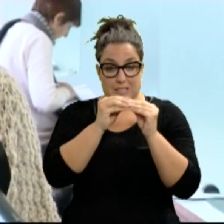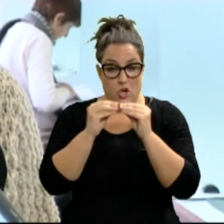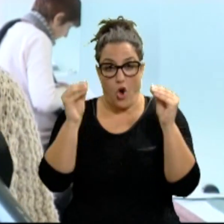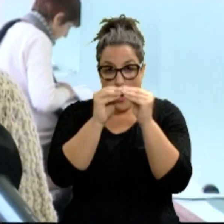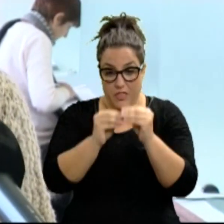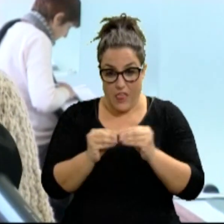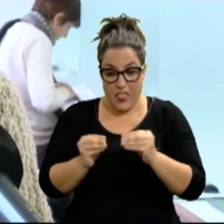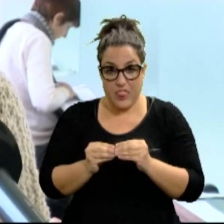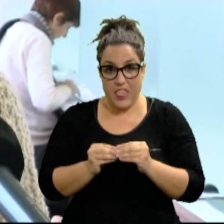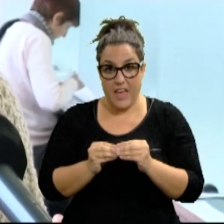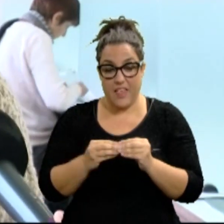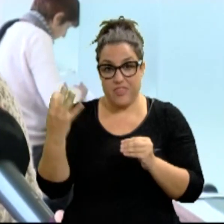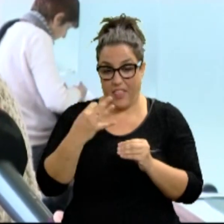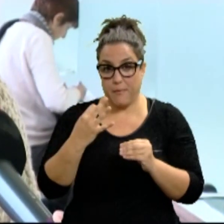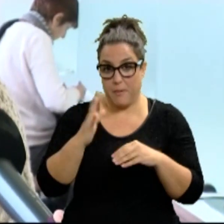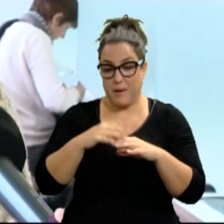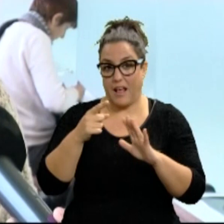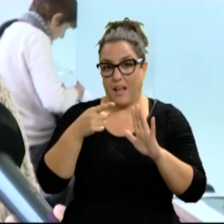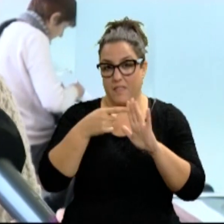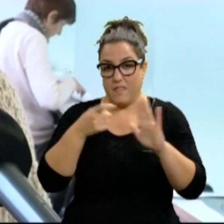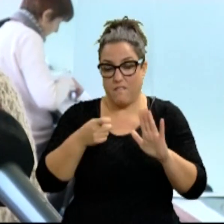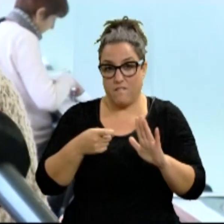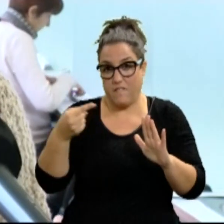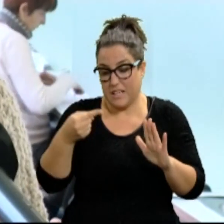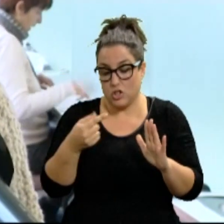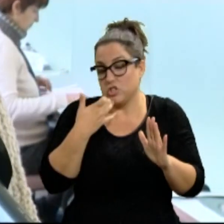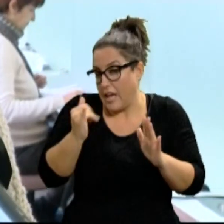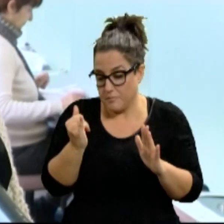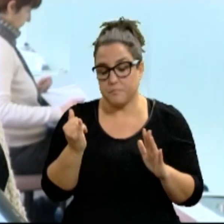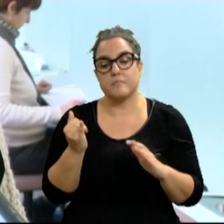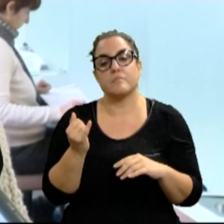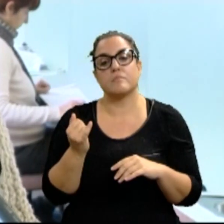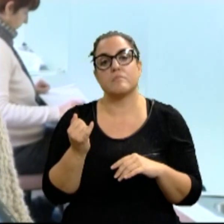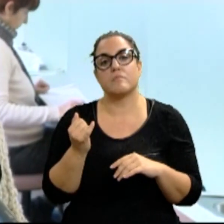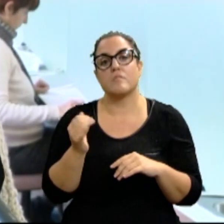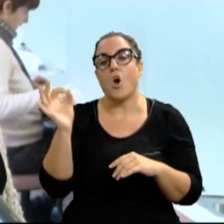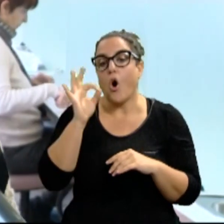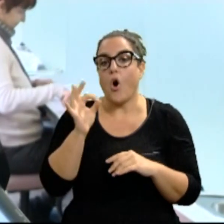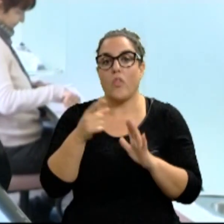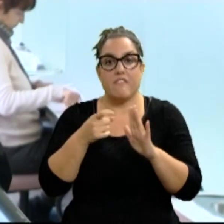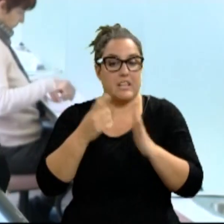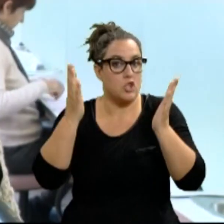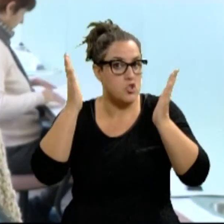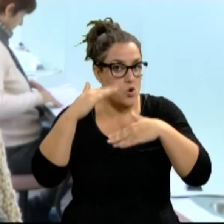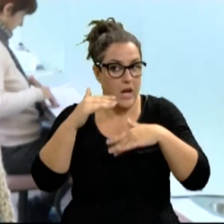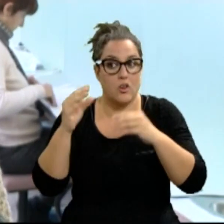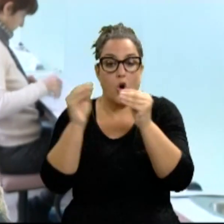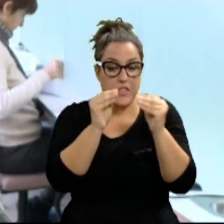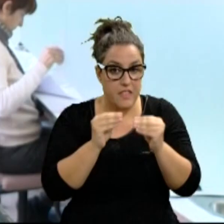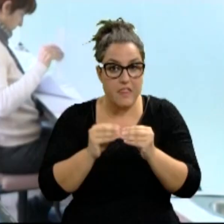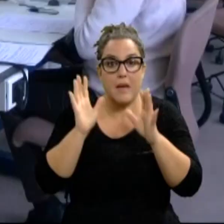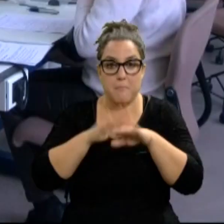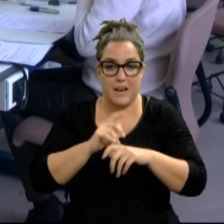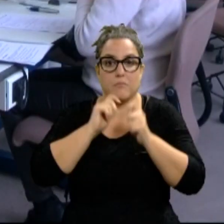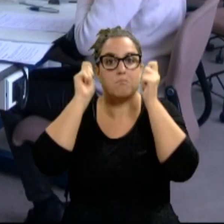defecto que detecten siempre que lo haya o ausencia de los defectos para que sea virgen